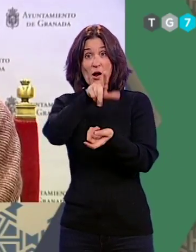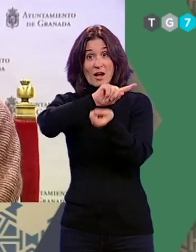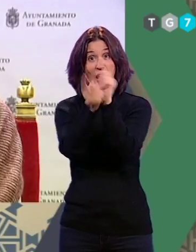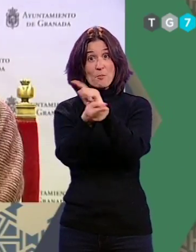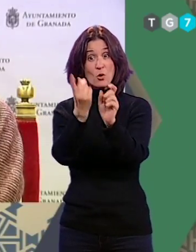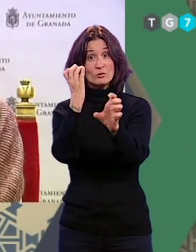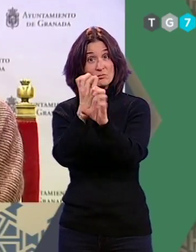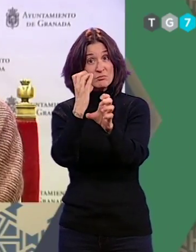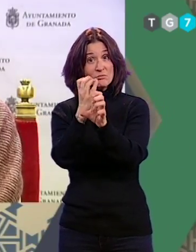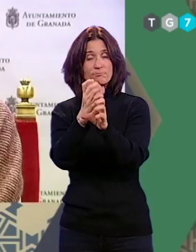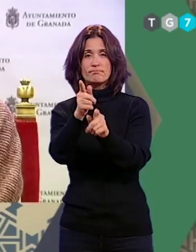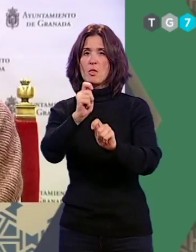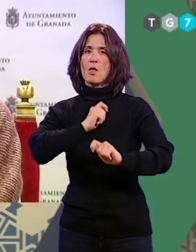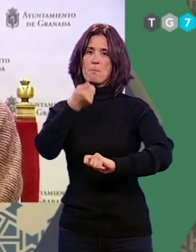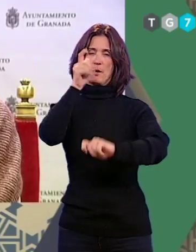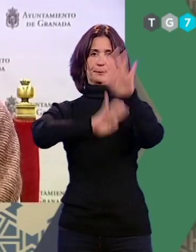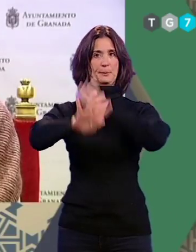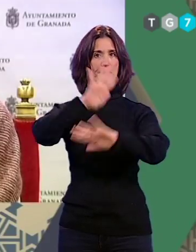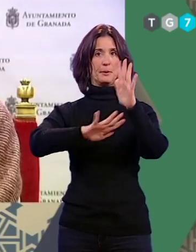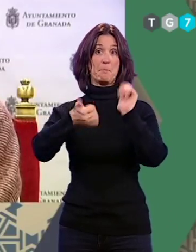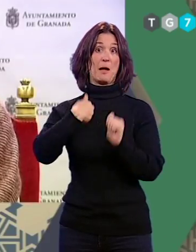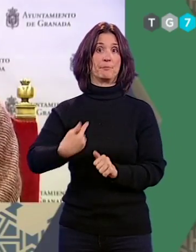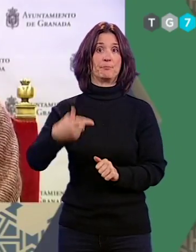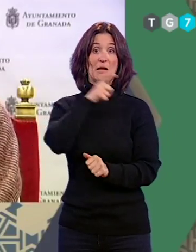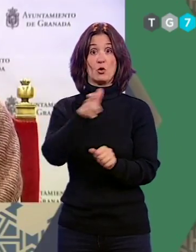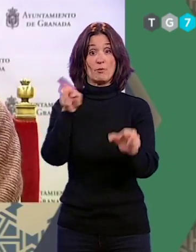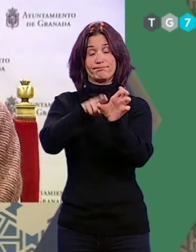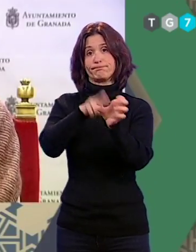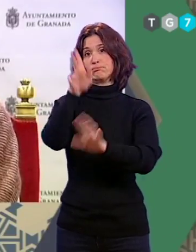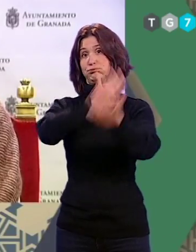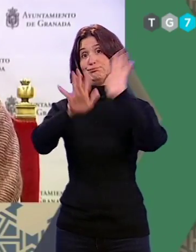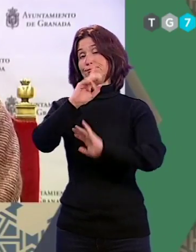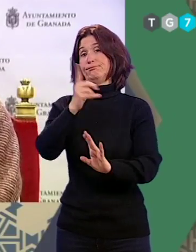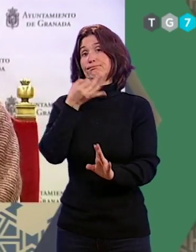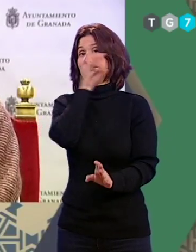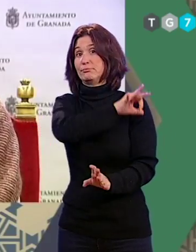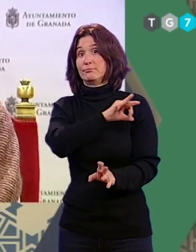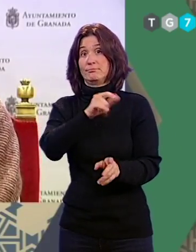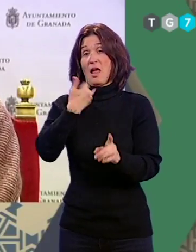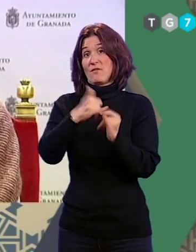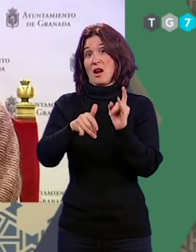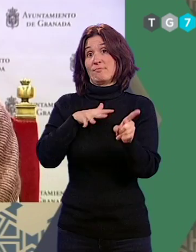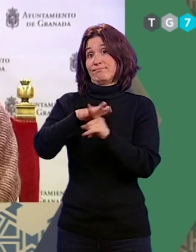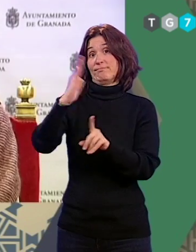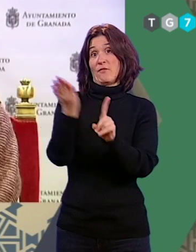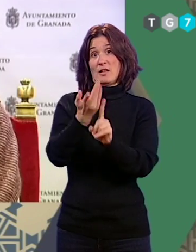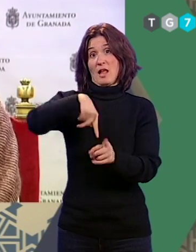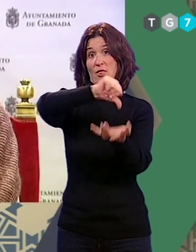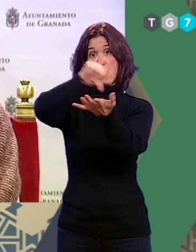transporte va a generar más confusión y más pérdida de viajeros y sobre todo un gran perjuicio a la ciudadanía.